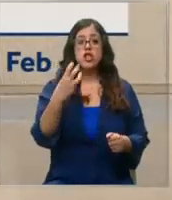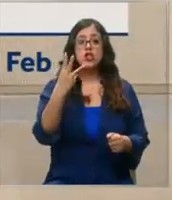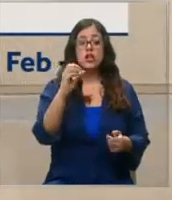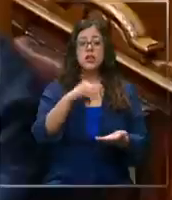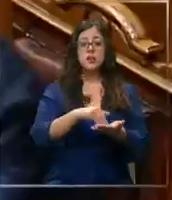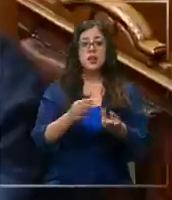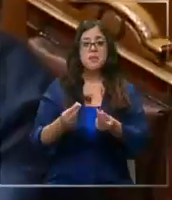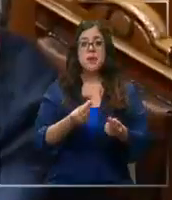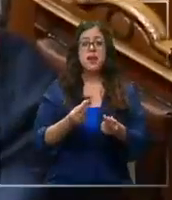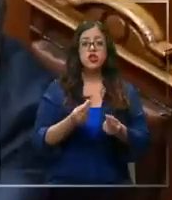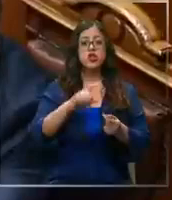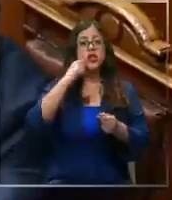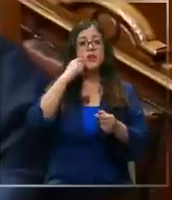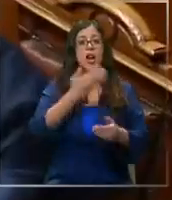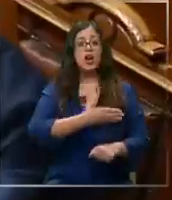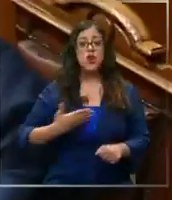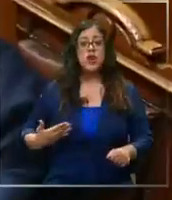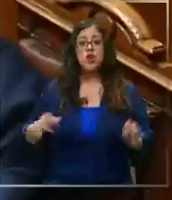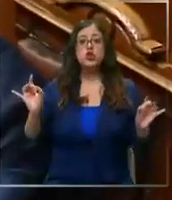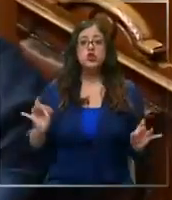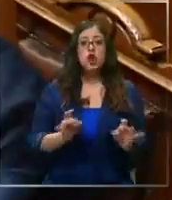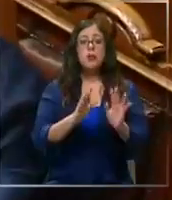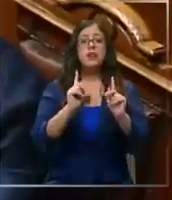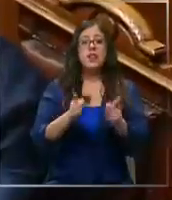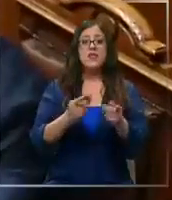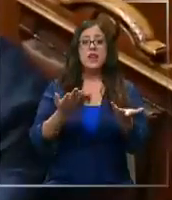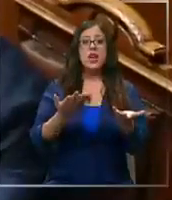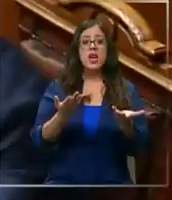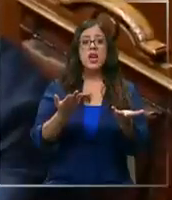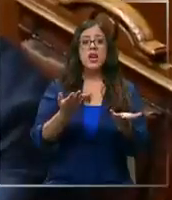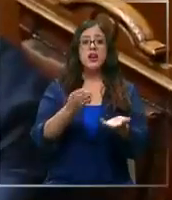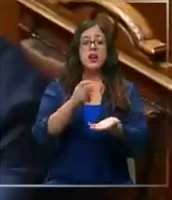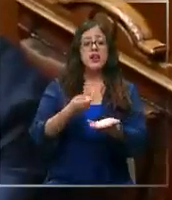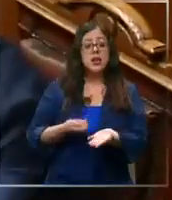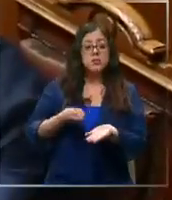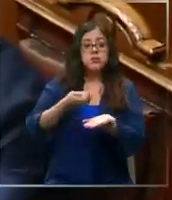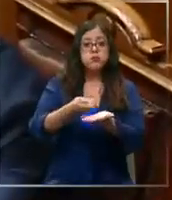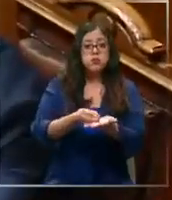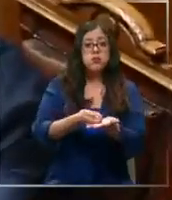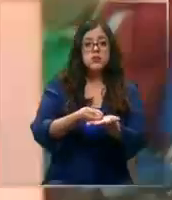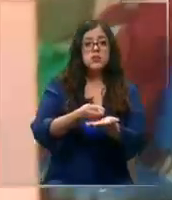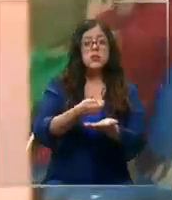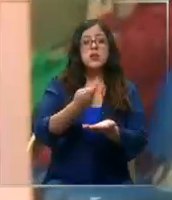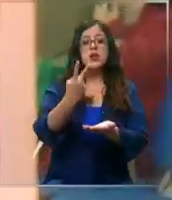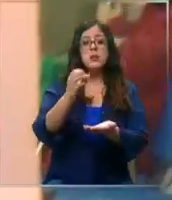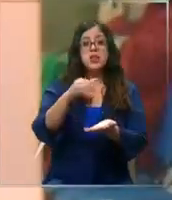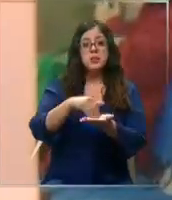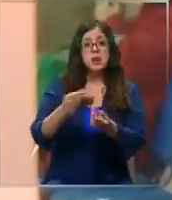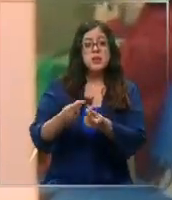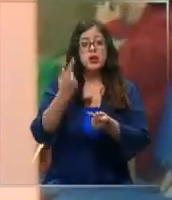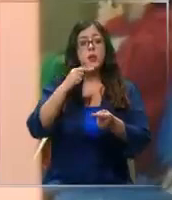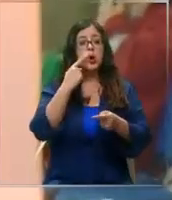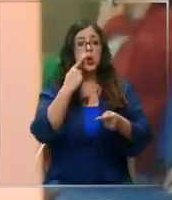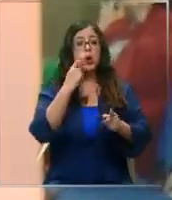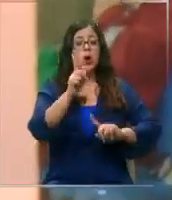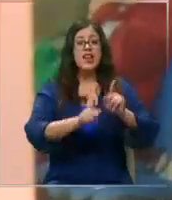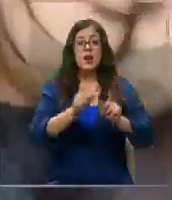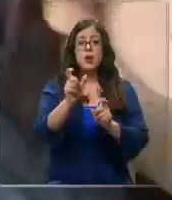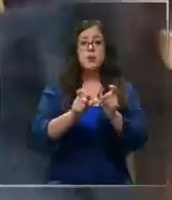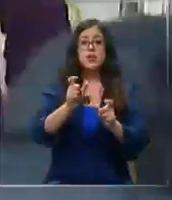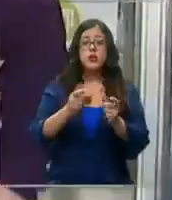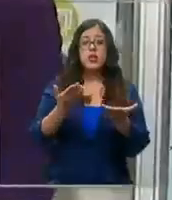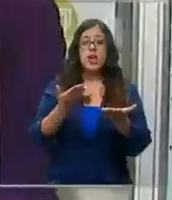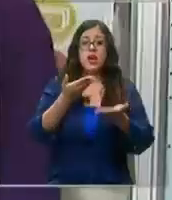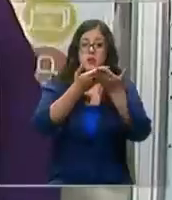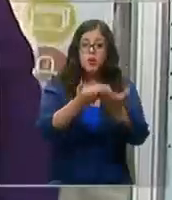.000. Es decir, el gobierno solo debería inyectar 20.000 pesos para cumplir la meta, pero en el corto plazo hay algunos que proponen